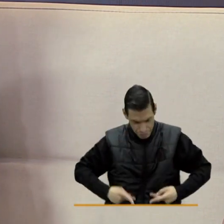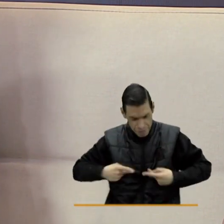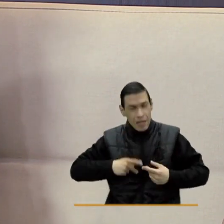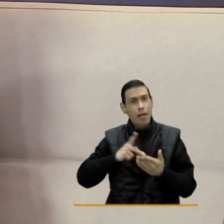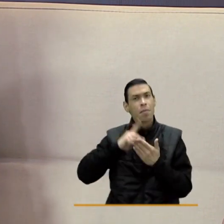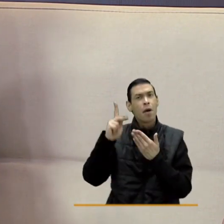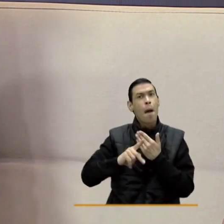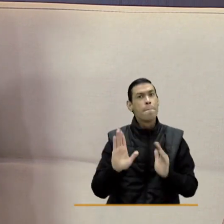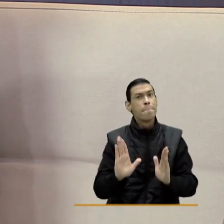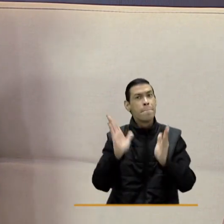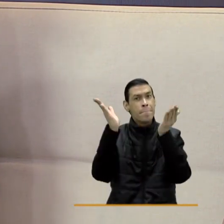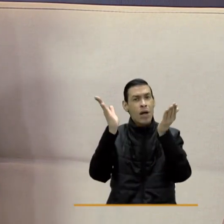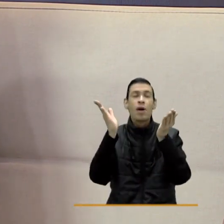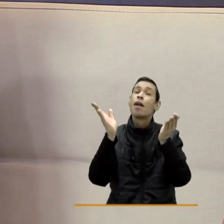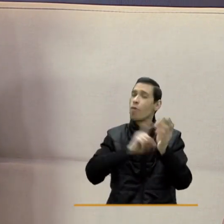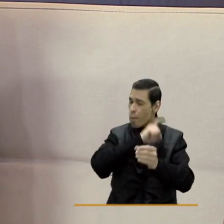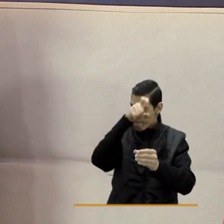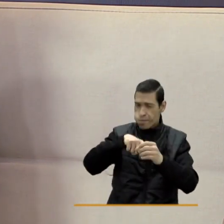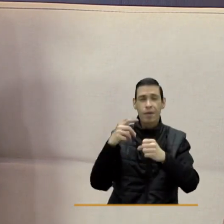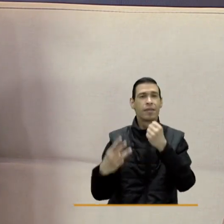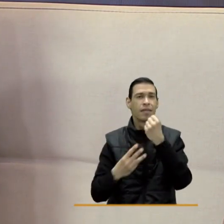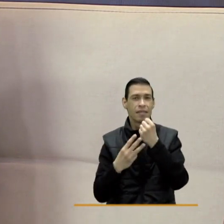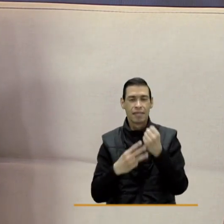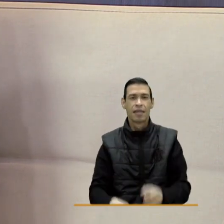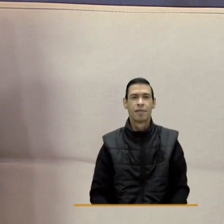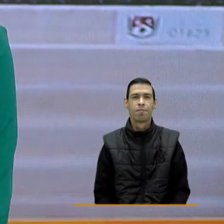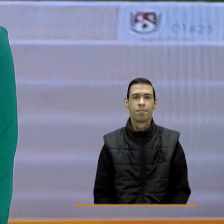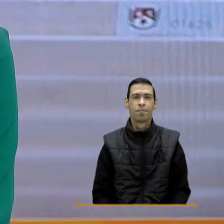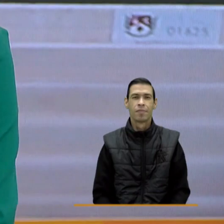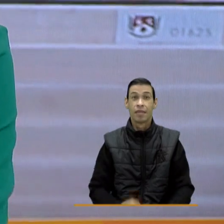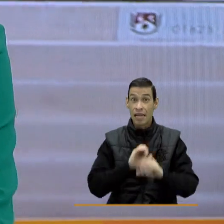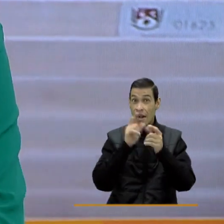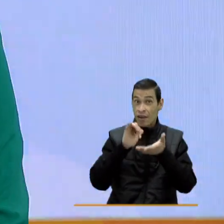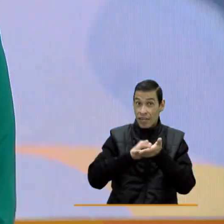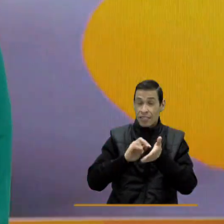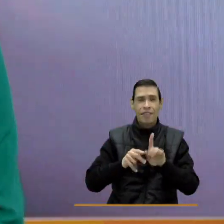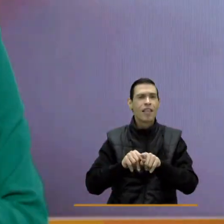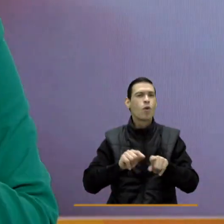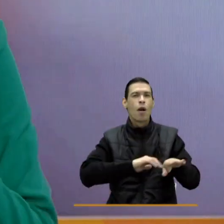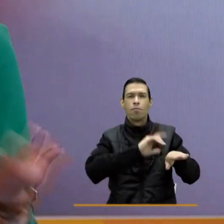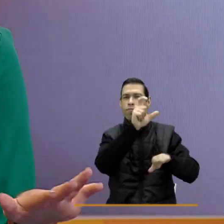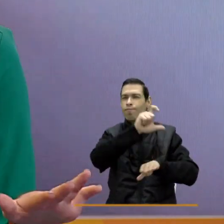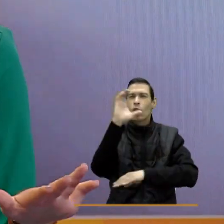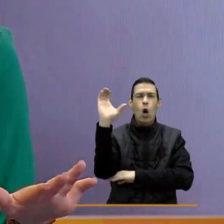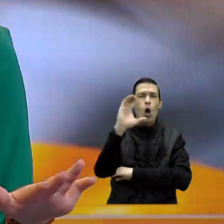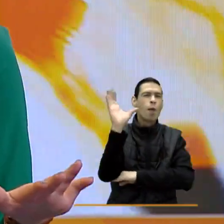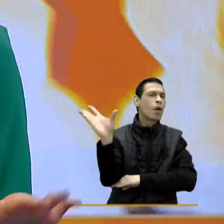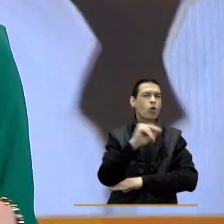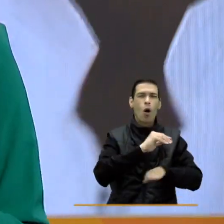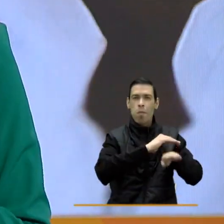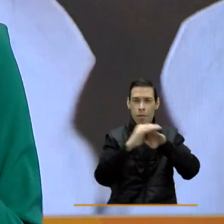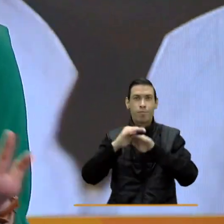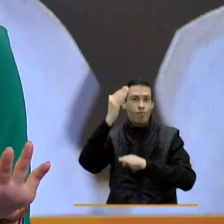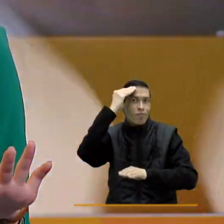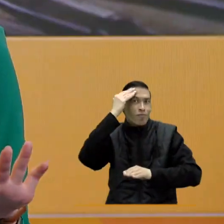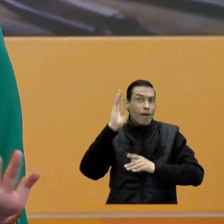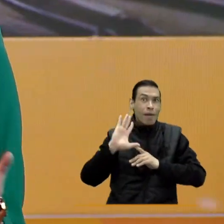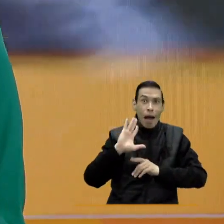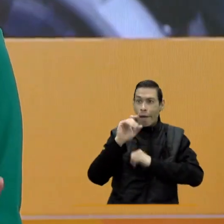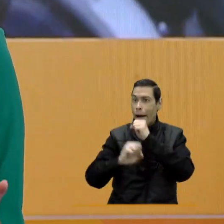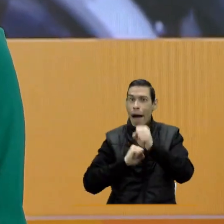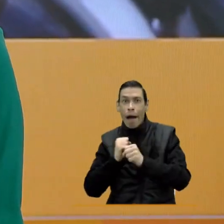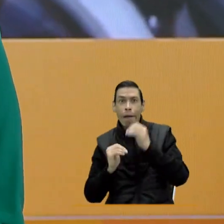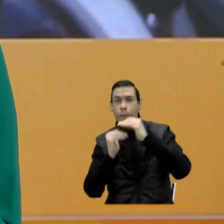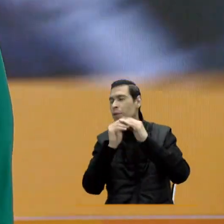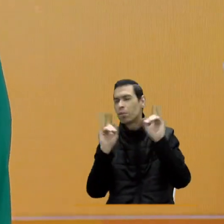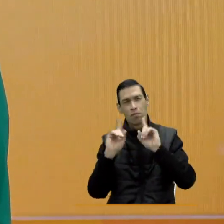proyecto de vida inscribirse en e ingresar al SENA claro que sí esto es una gran invitación para todos los colombianos ya saben que no hay límite de edad